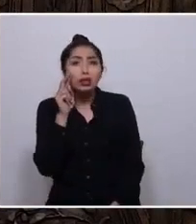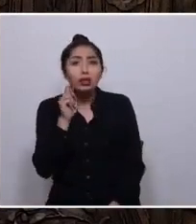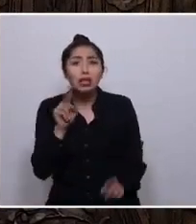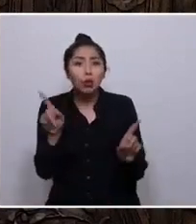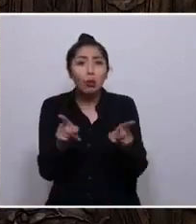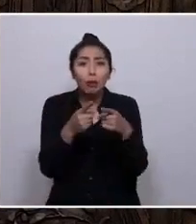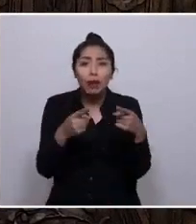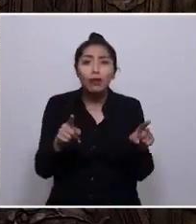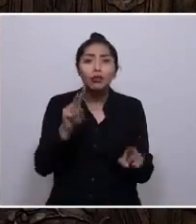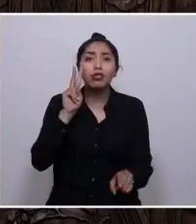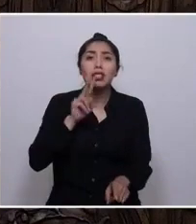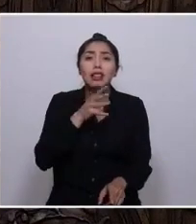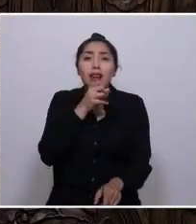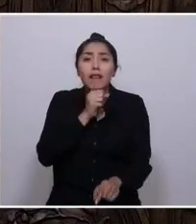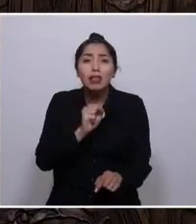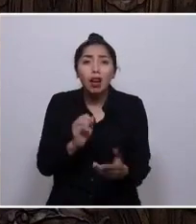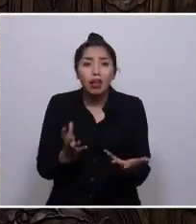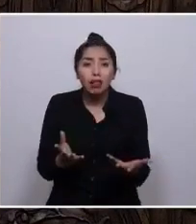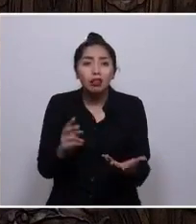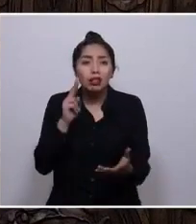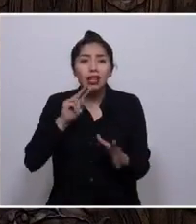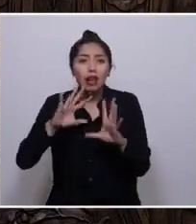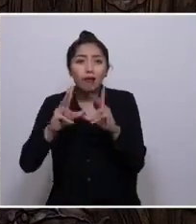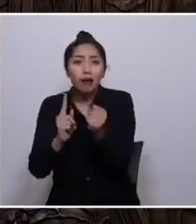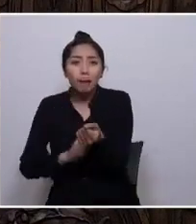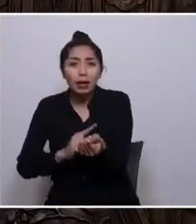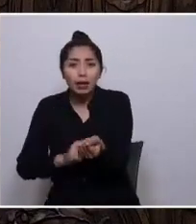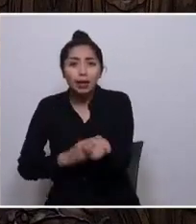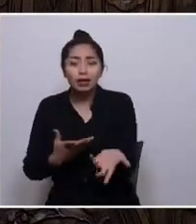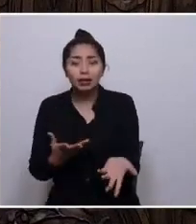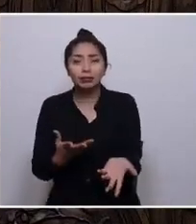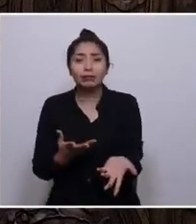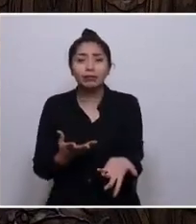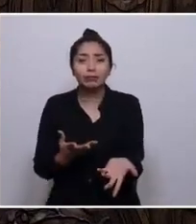navidades, lejos de tu familia. Perdóname por eso, papá.